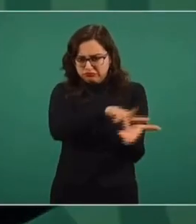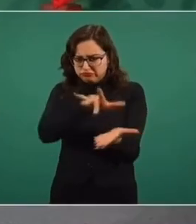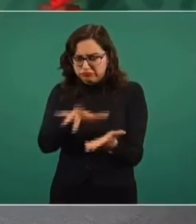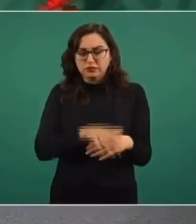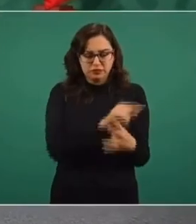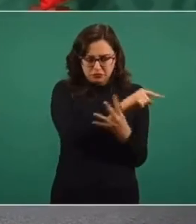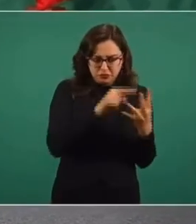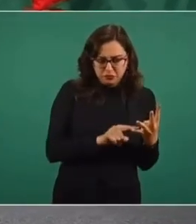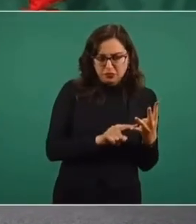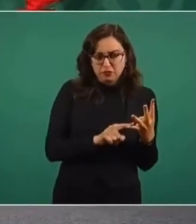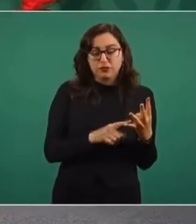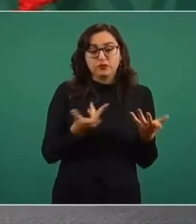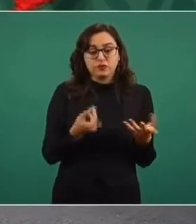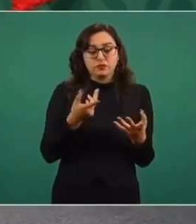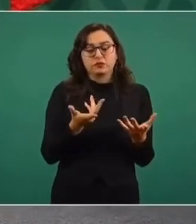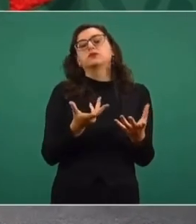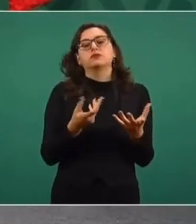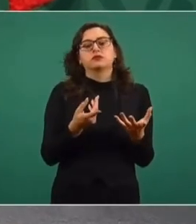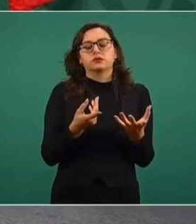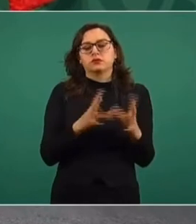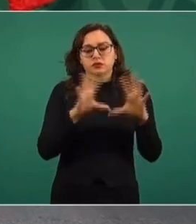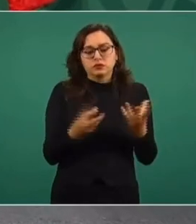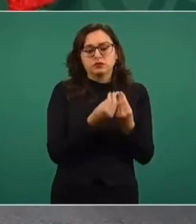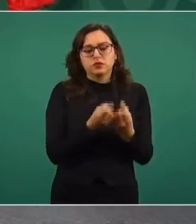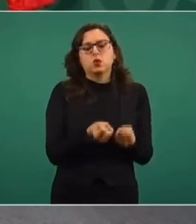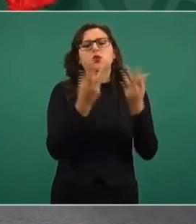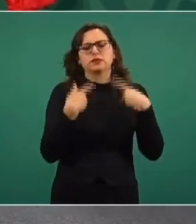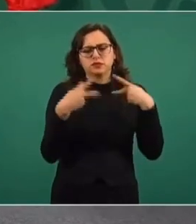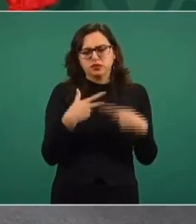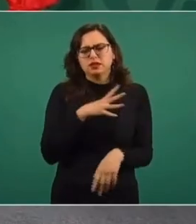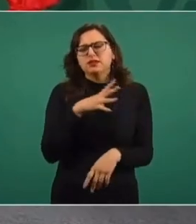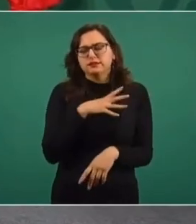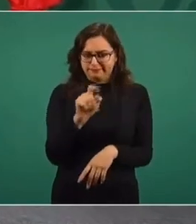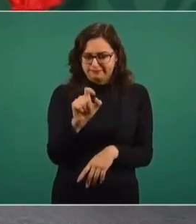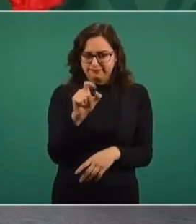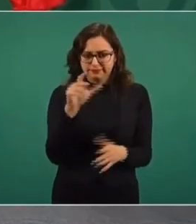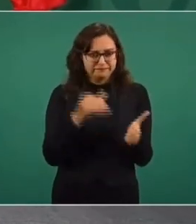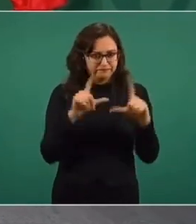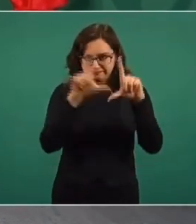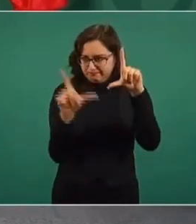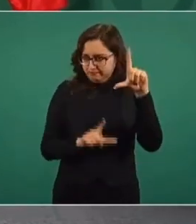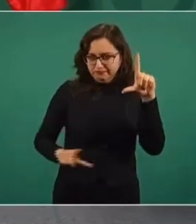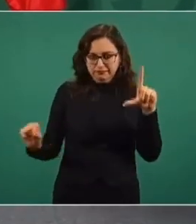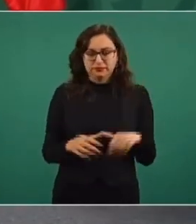Hay 20 mil servidores de la nación. Apúntele